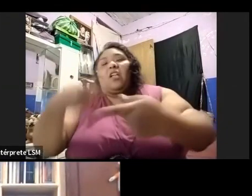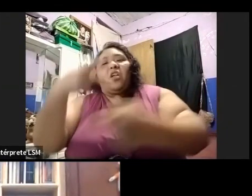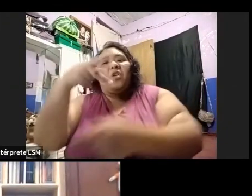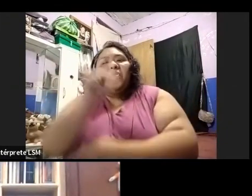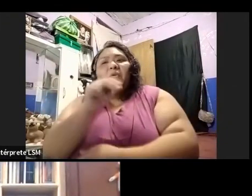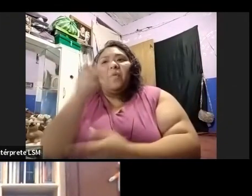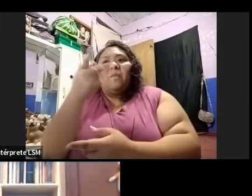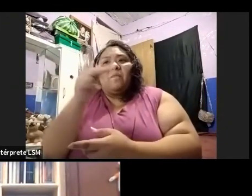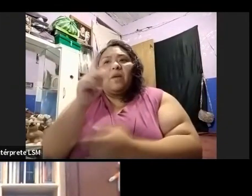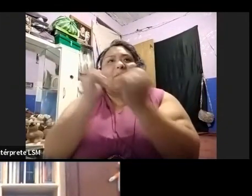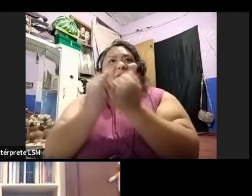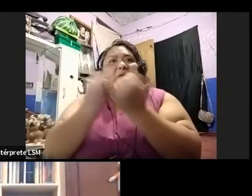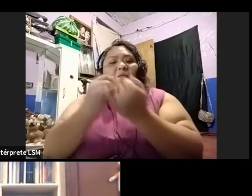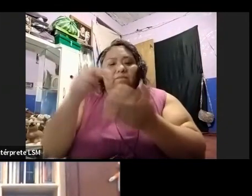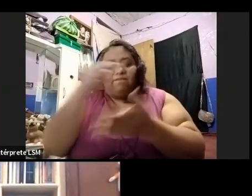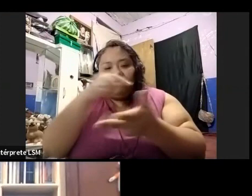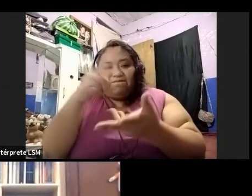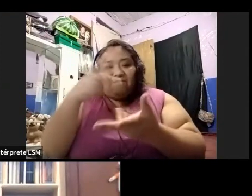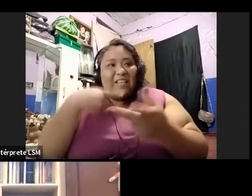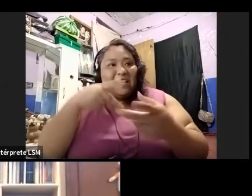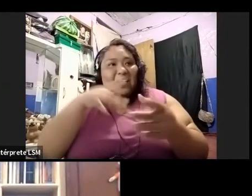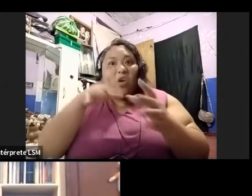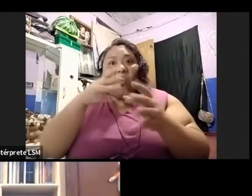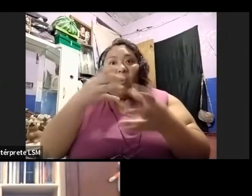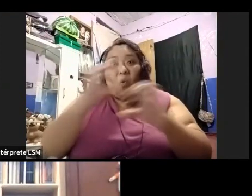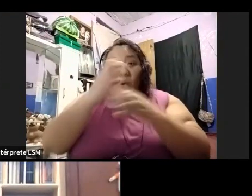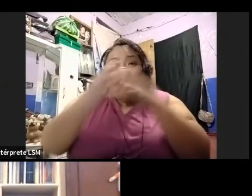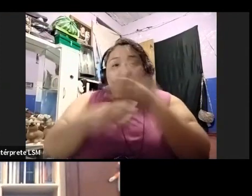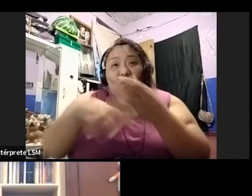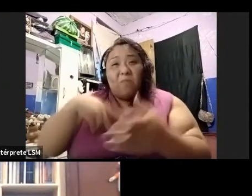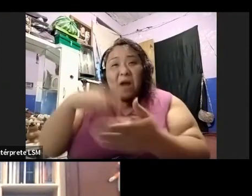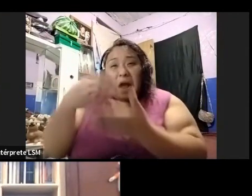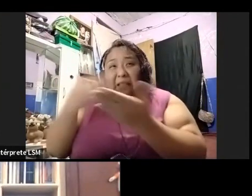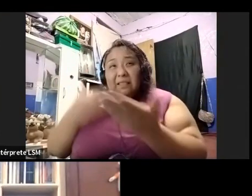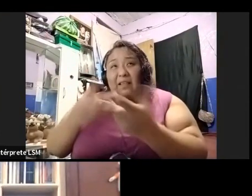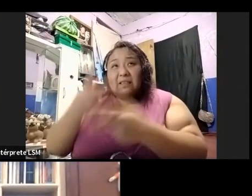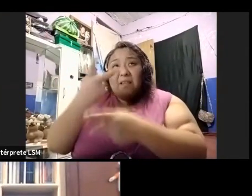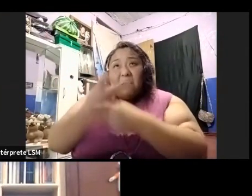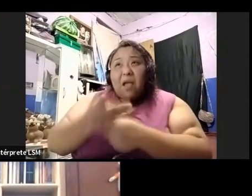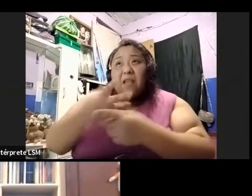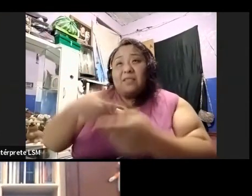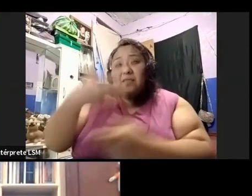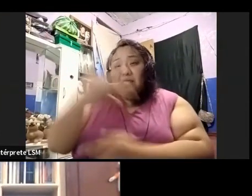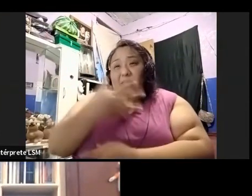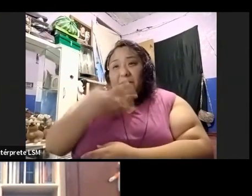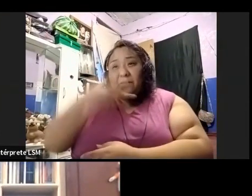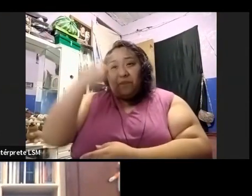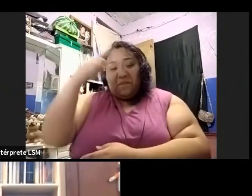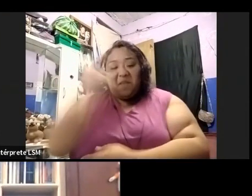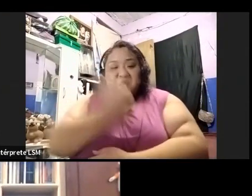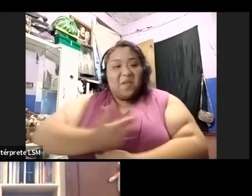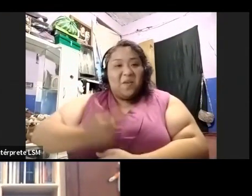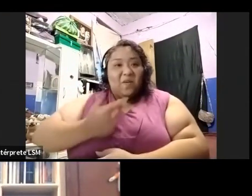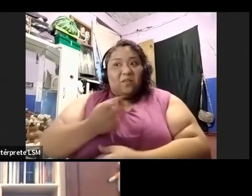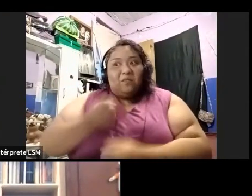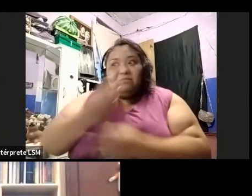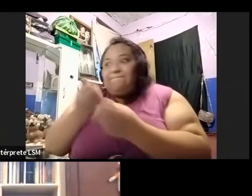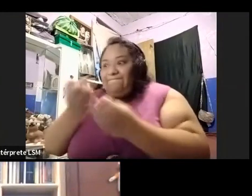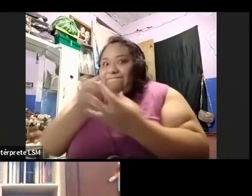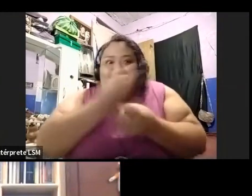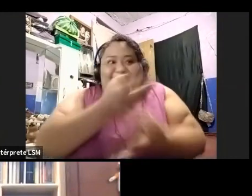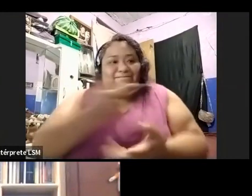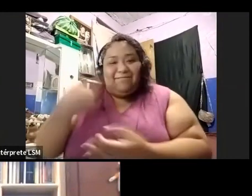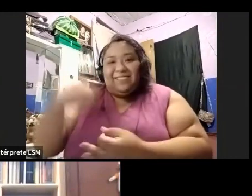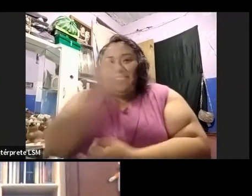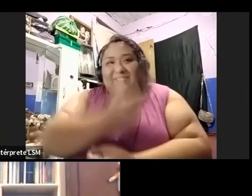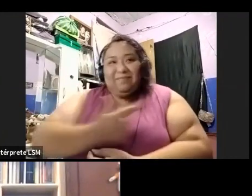cerrar varios círculos, ¿no? Varios círculos que tenía por ahí, porque la realidad es que me gusta la acción, me gusta la adrenalina. Pero